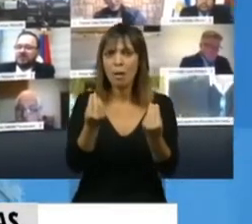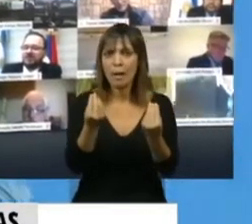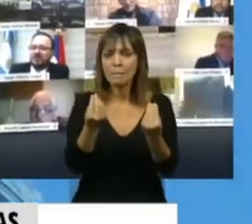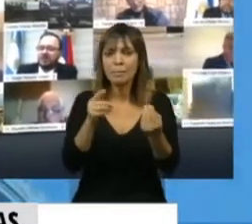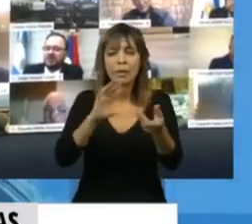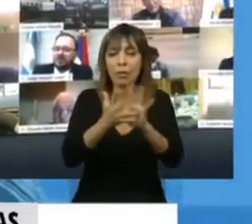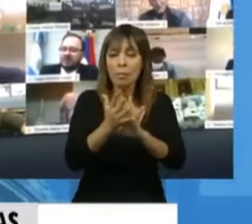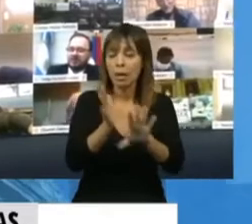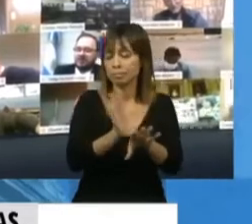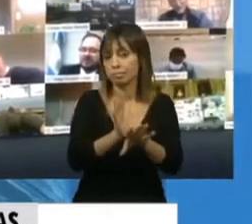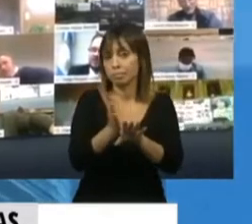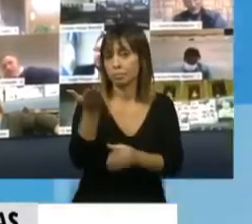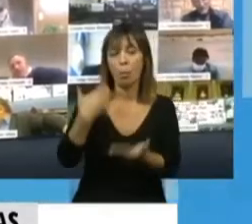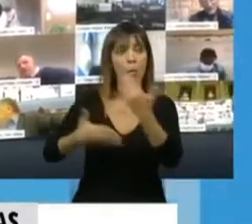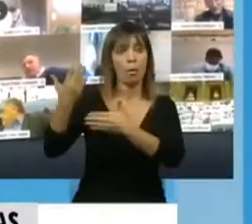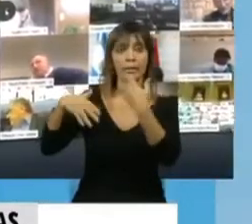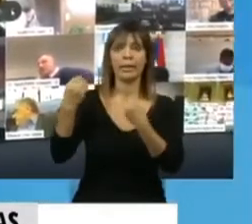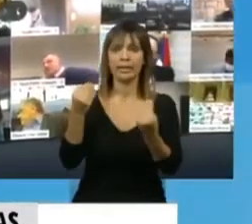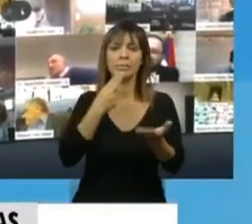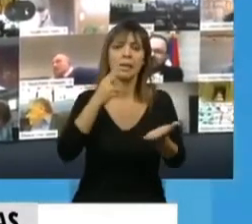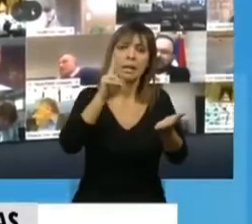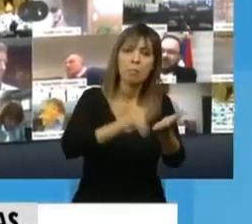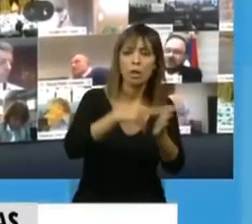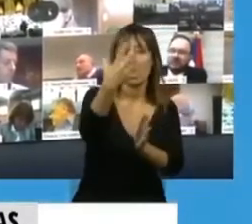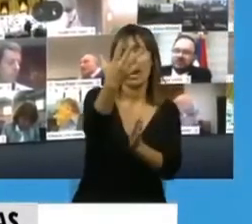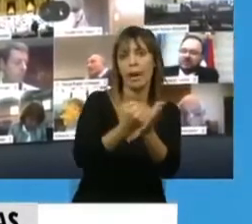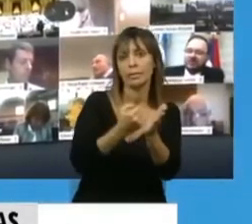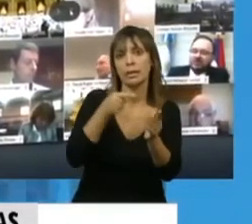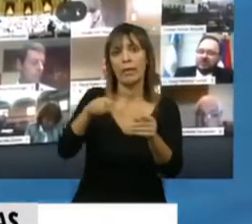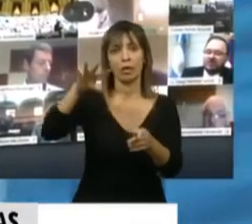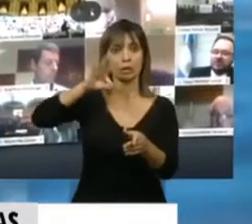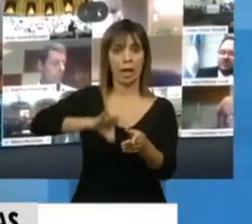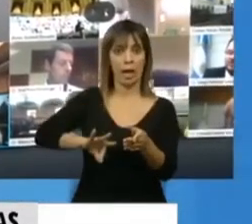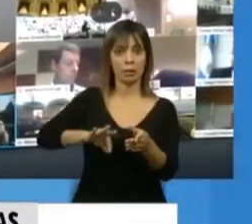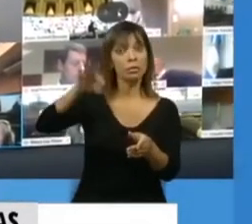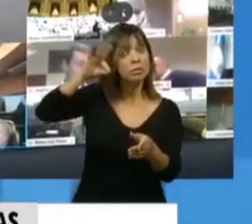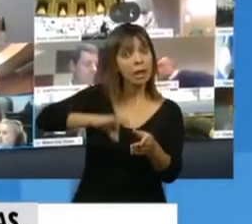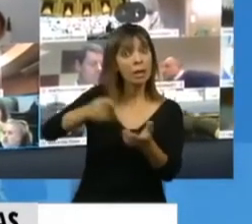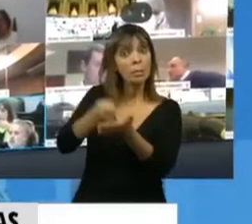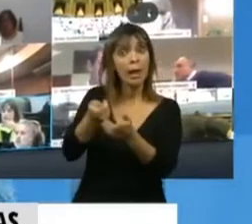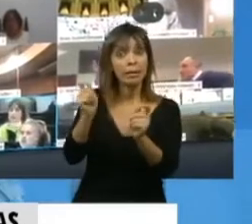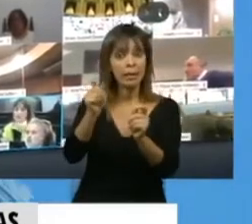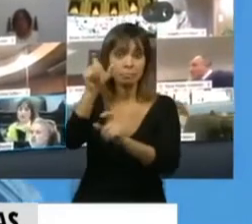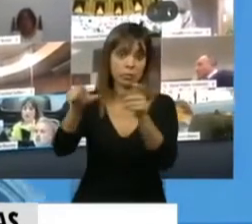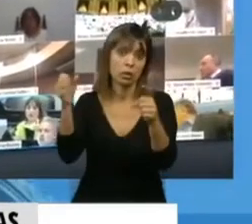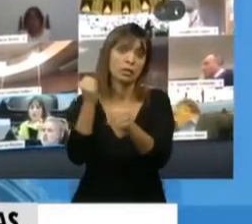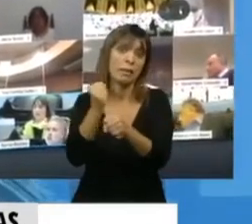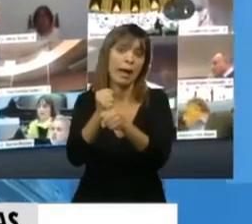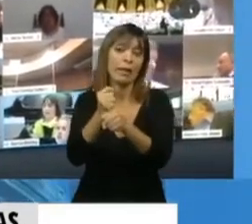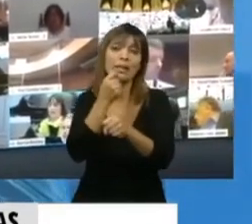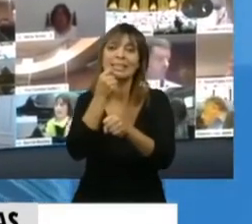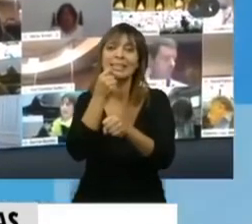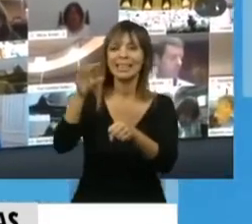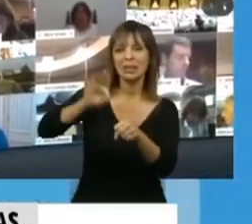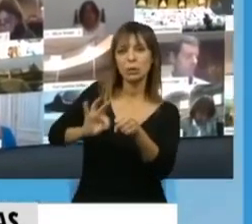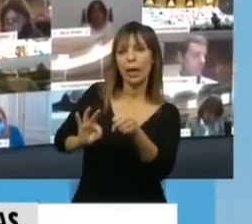regresivos. Impuesto a las ganancias sobre los salarios que pagan los trabajadores, que superan un poquito